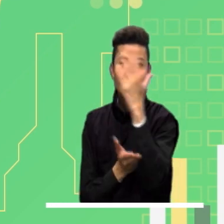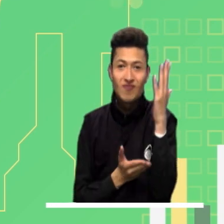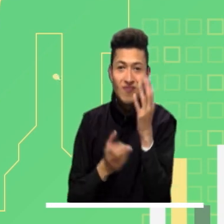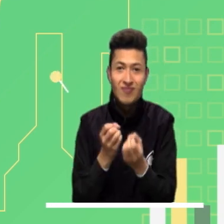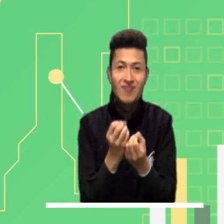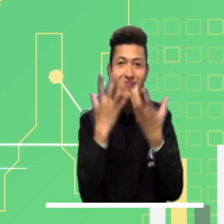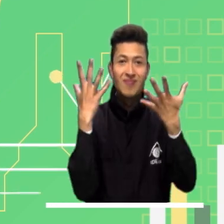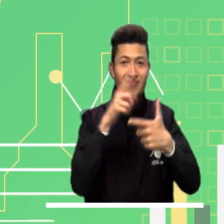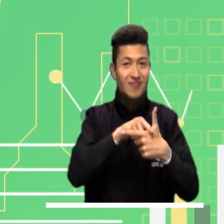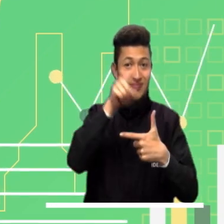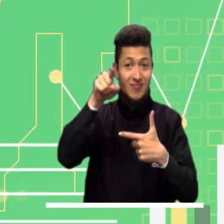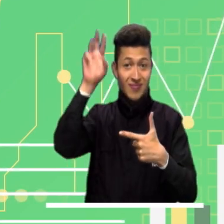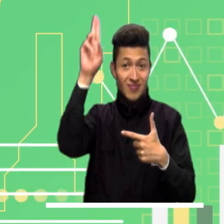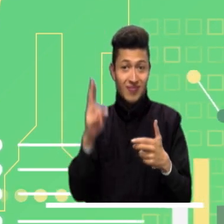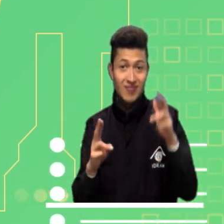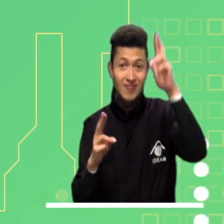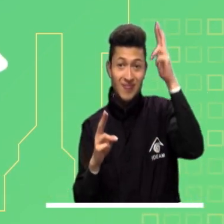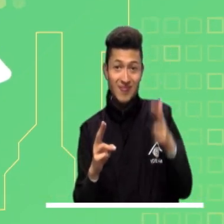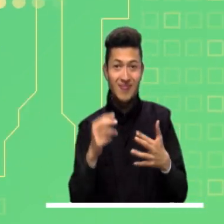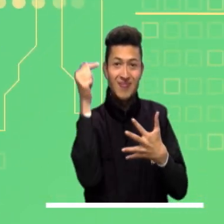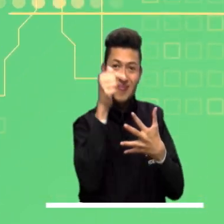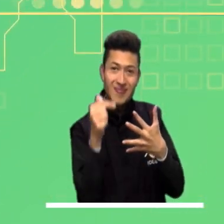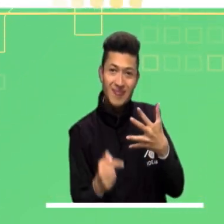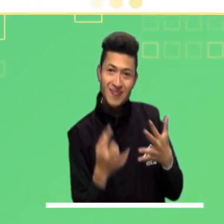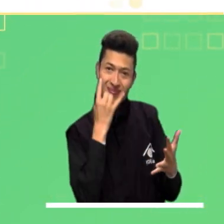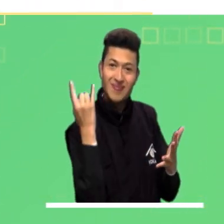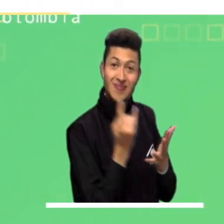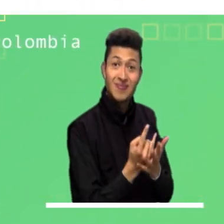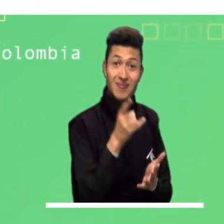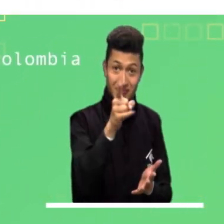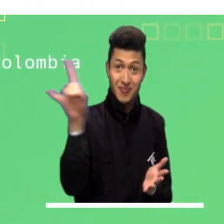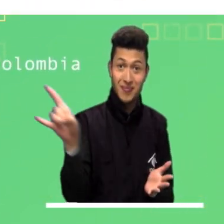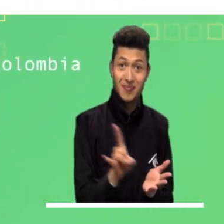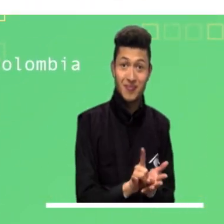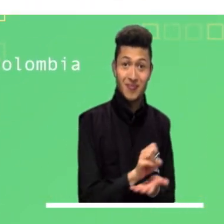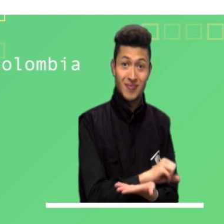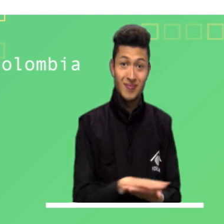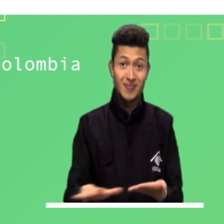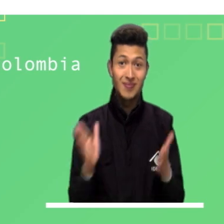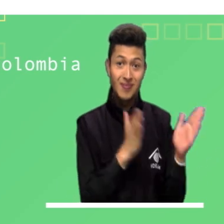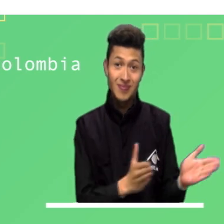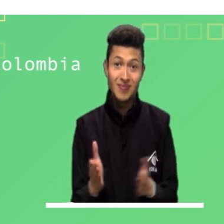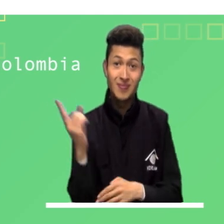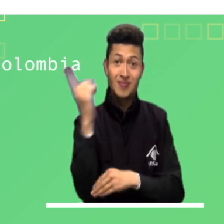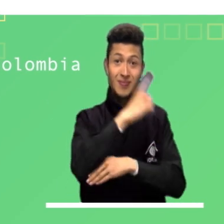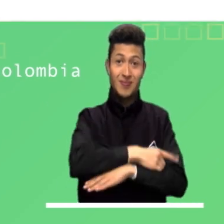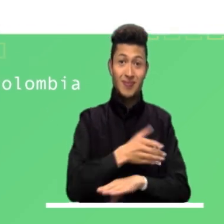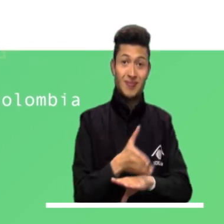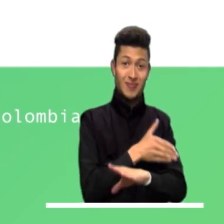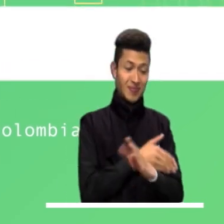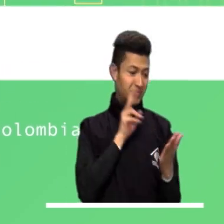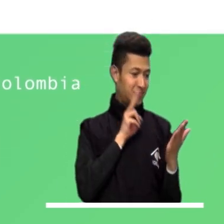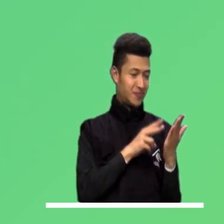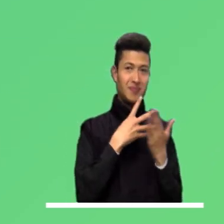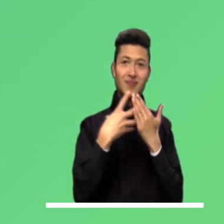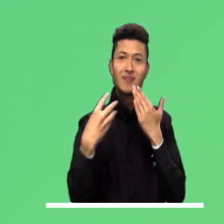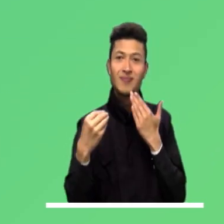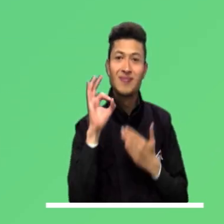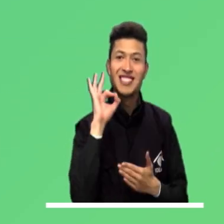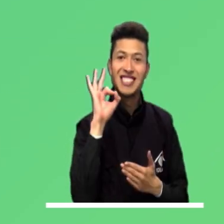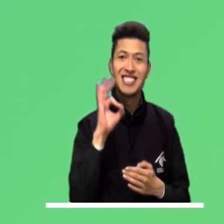información detallada a nivel municipal, cifras de deforestación, estadísticas de rayos y otros datos de interés.